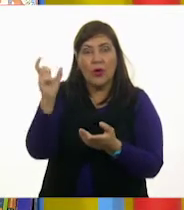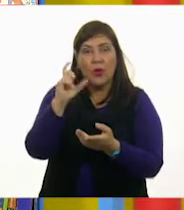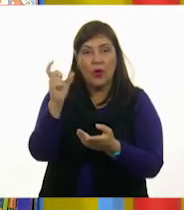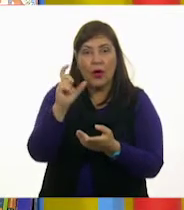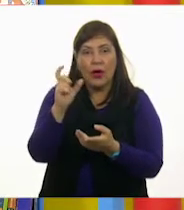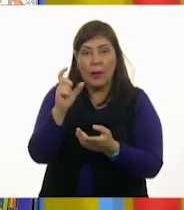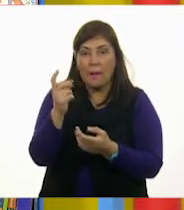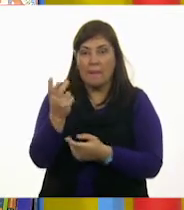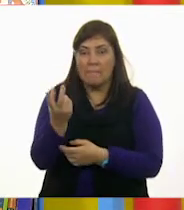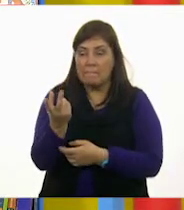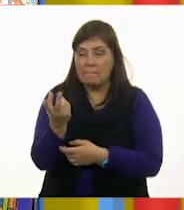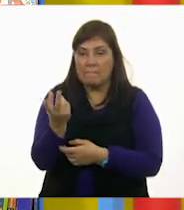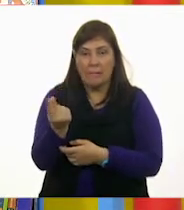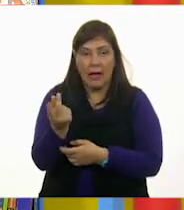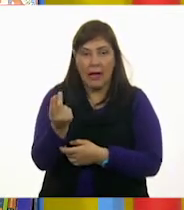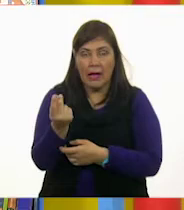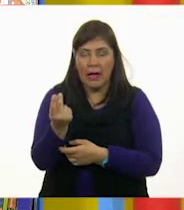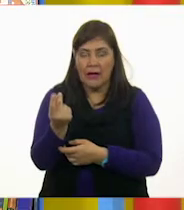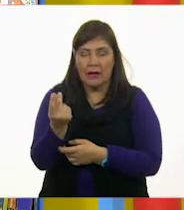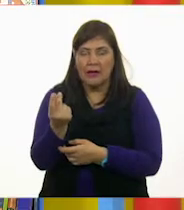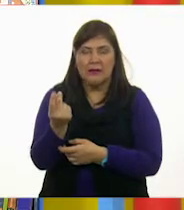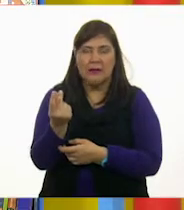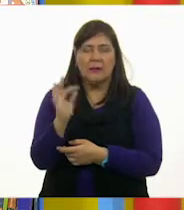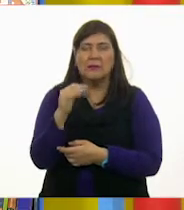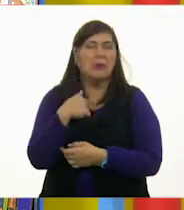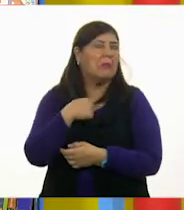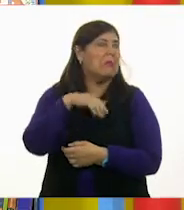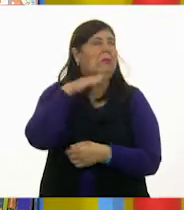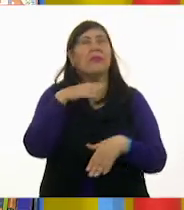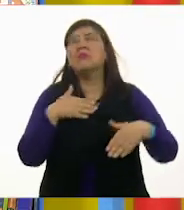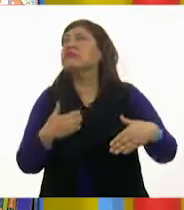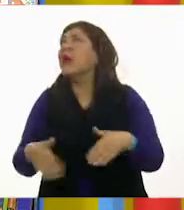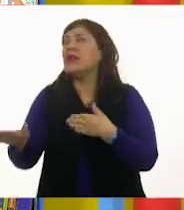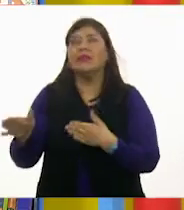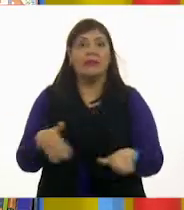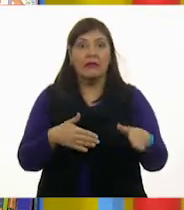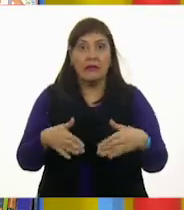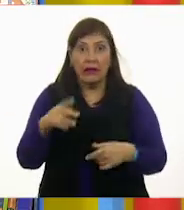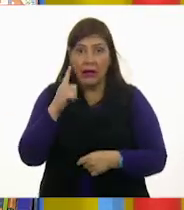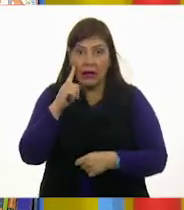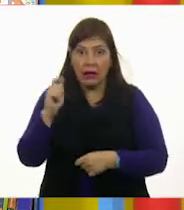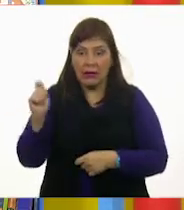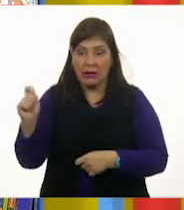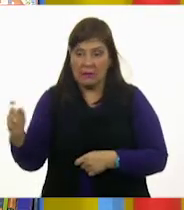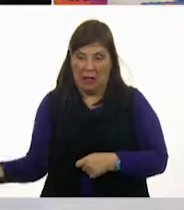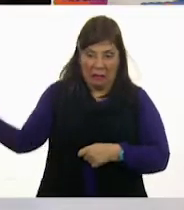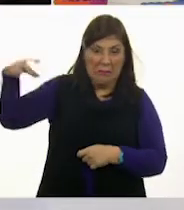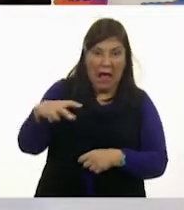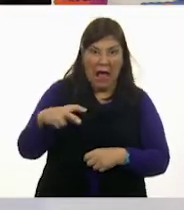un perro que tú no habías visto y de repente brinca y te ladra.